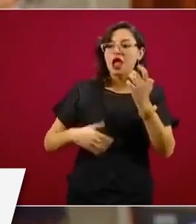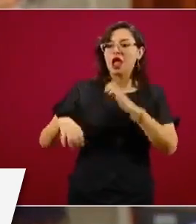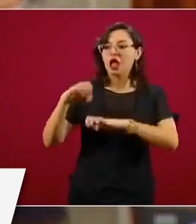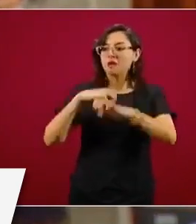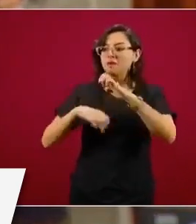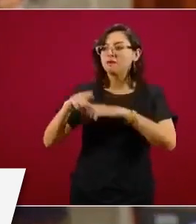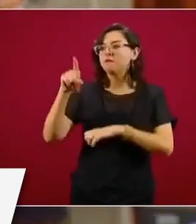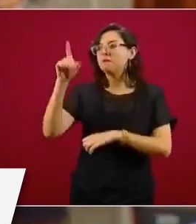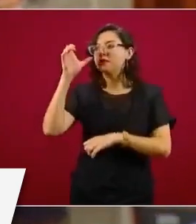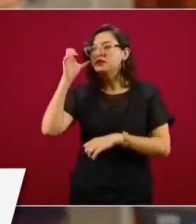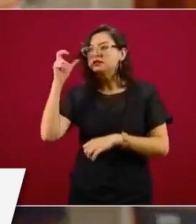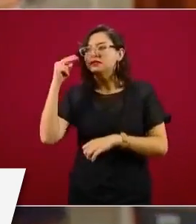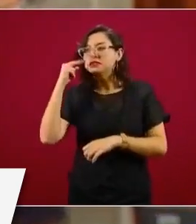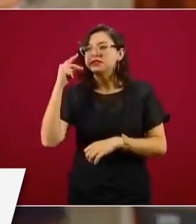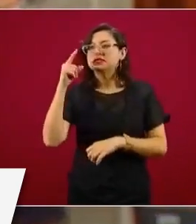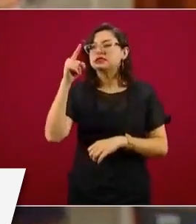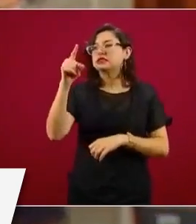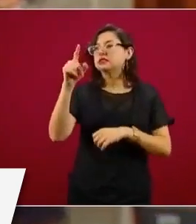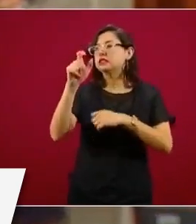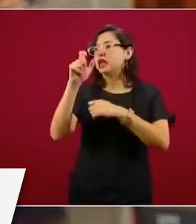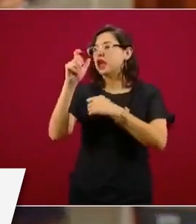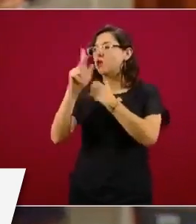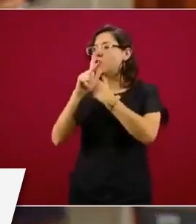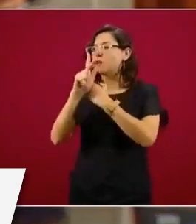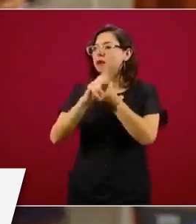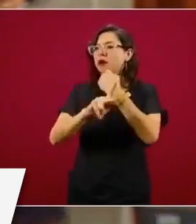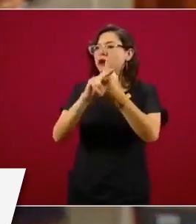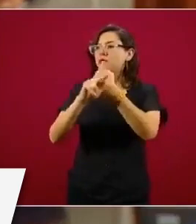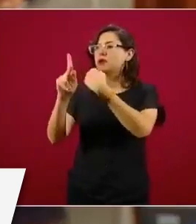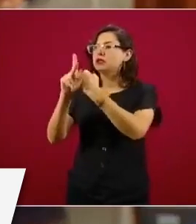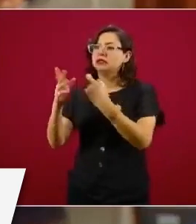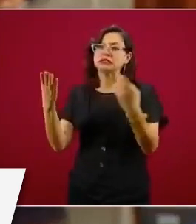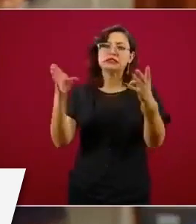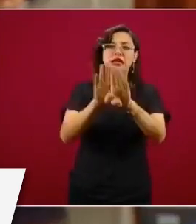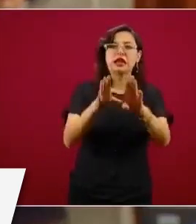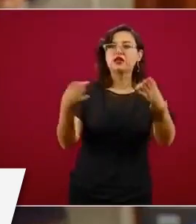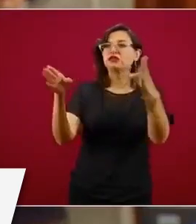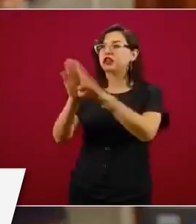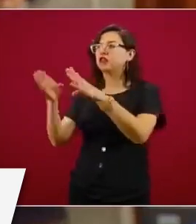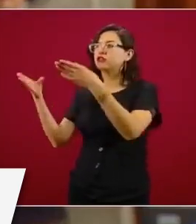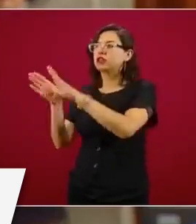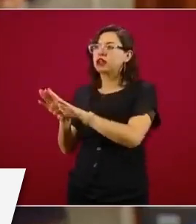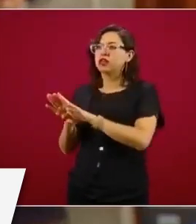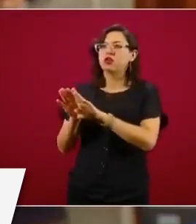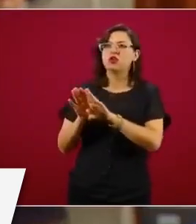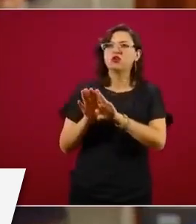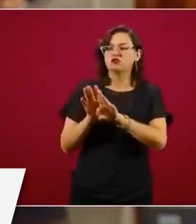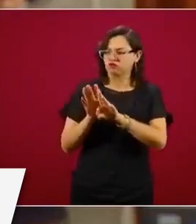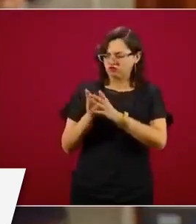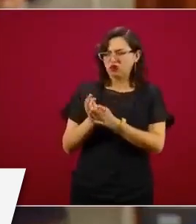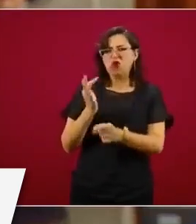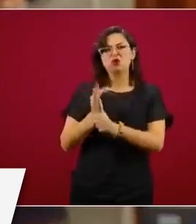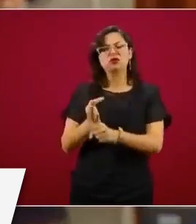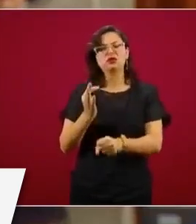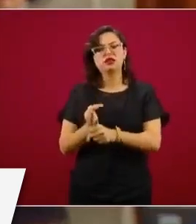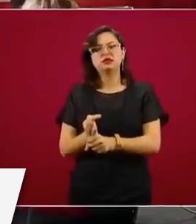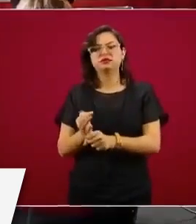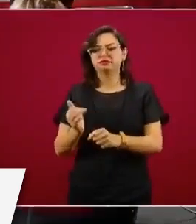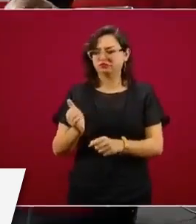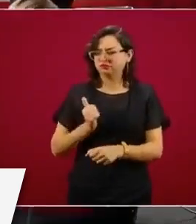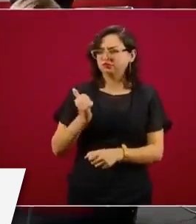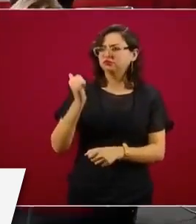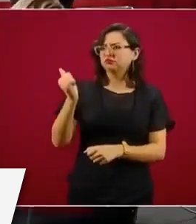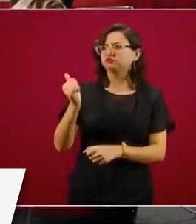en China, en algunos países de Europa. La pregunta, señor presidente, es si existe algún plan para atraer esa